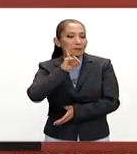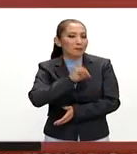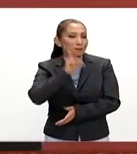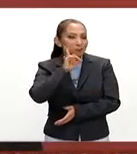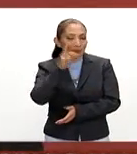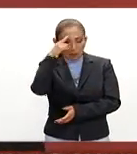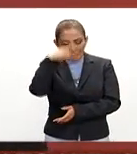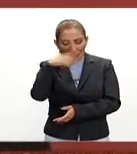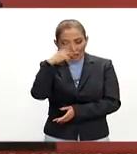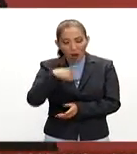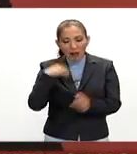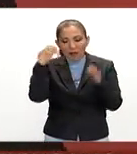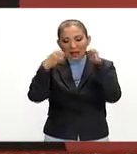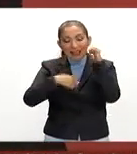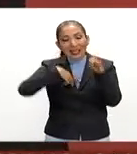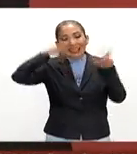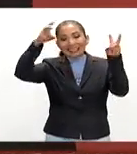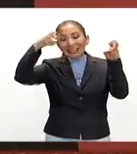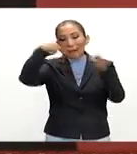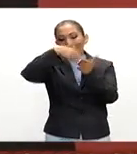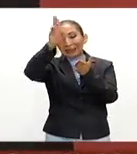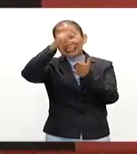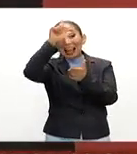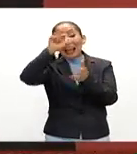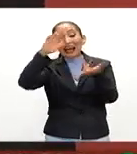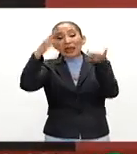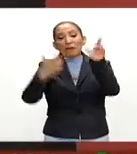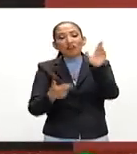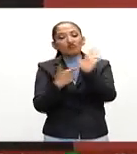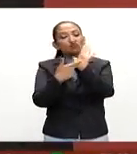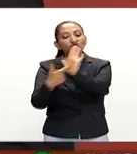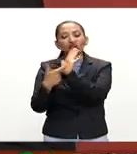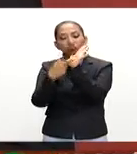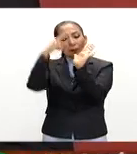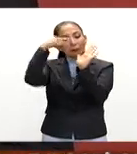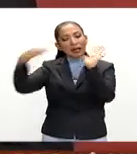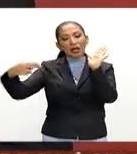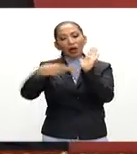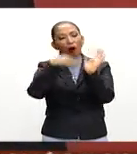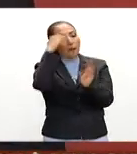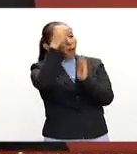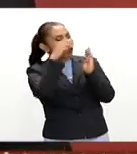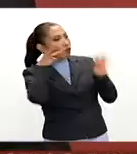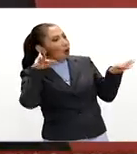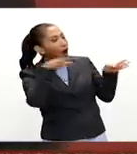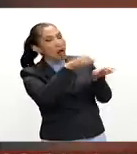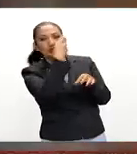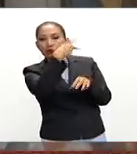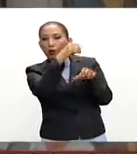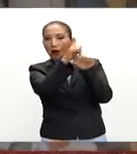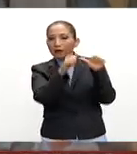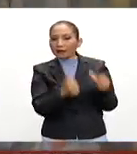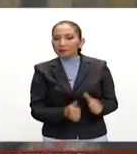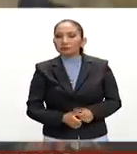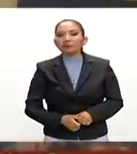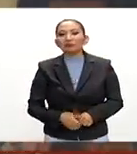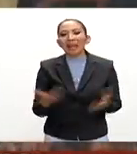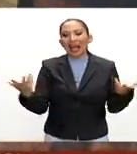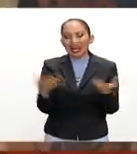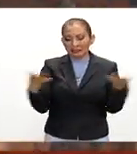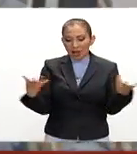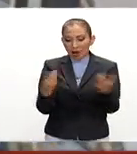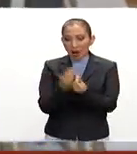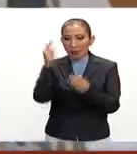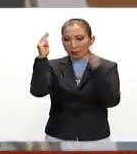exposiciones como pinta la revolución permiten proyectar a México en el mundo a través de su arte realizada en